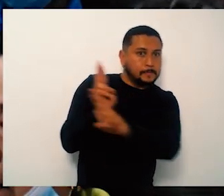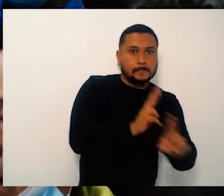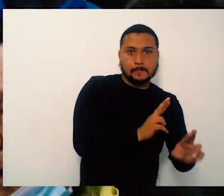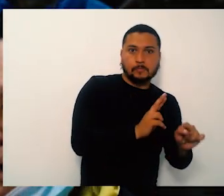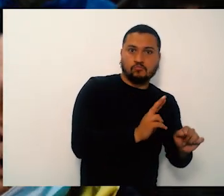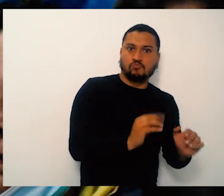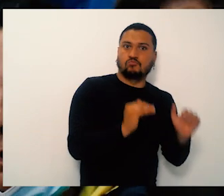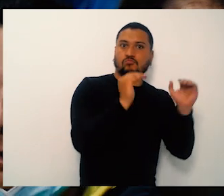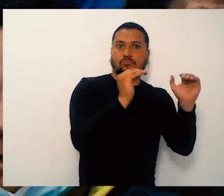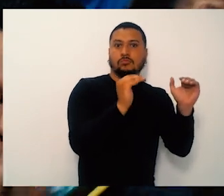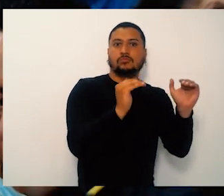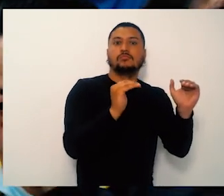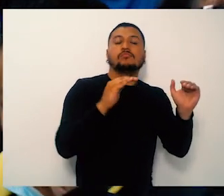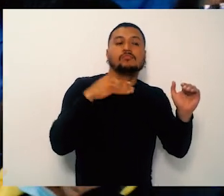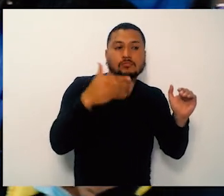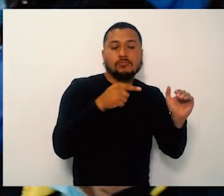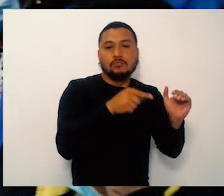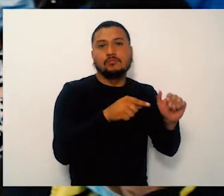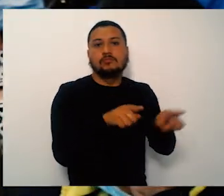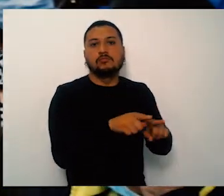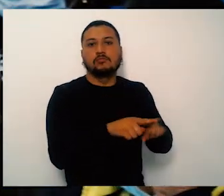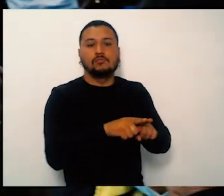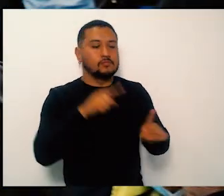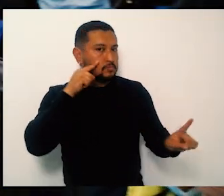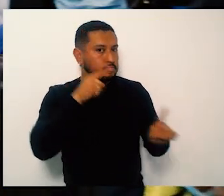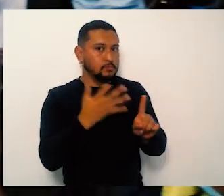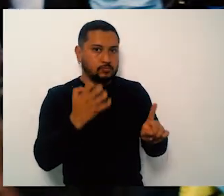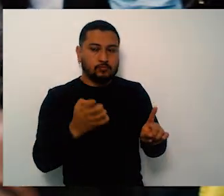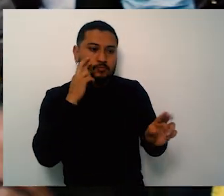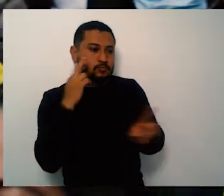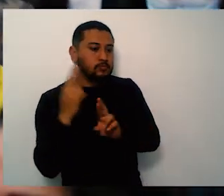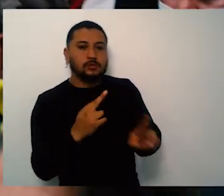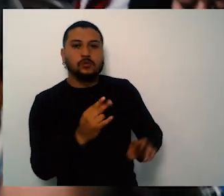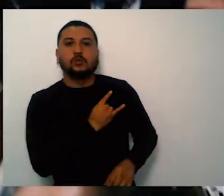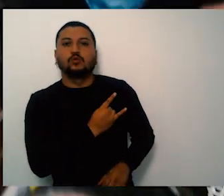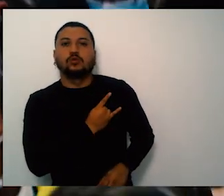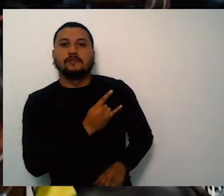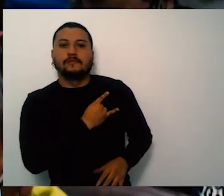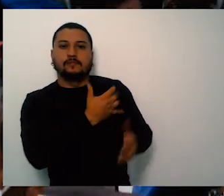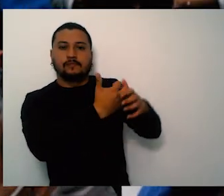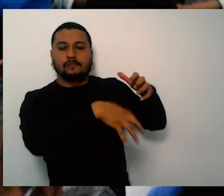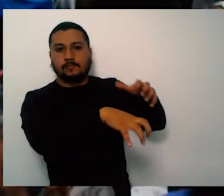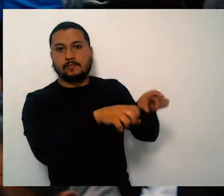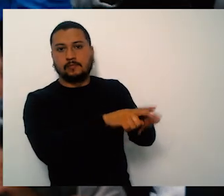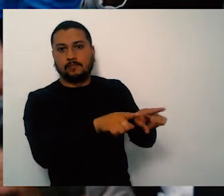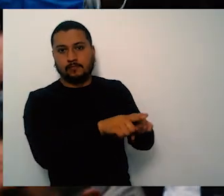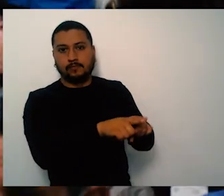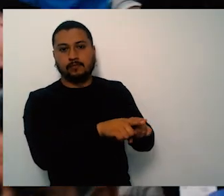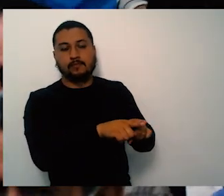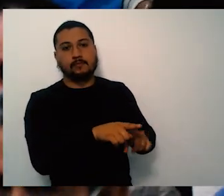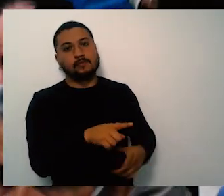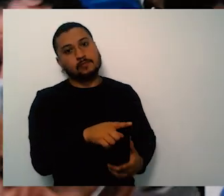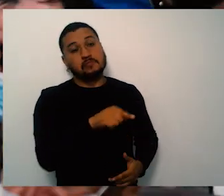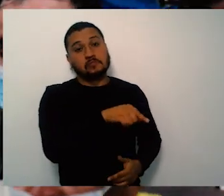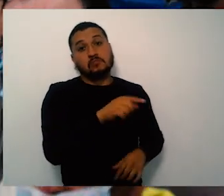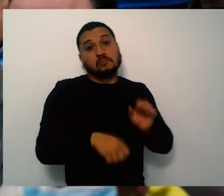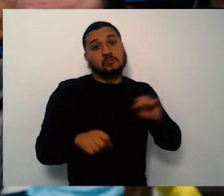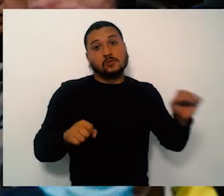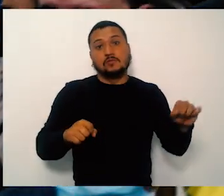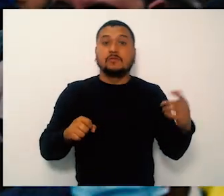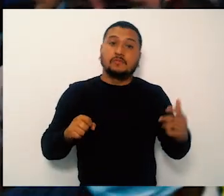de petición. Ahora damos paso a las preguntas que realizarán los voceros designados de las formas de